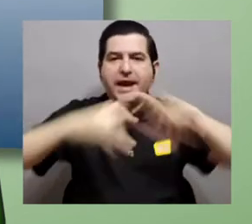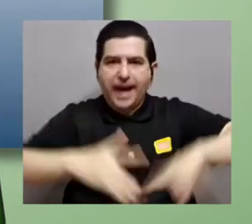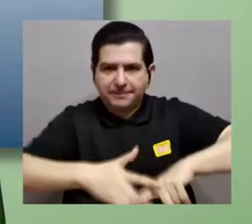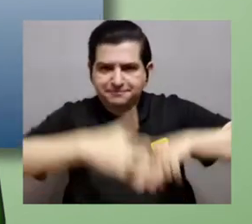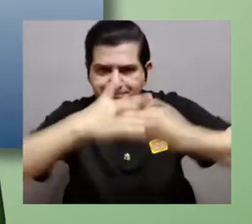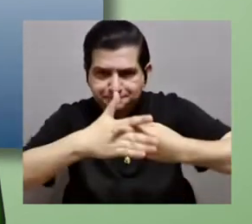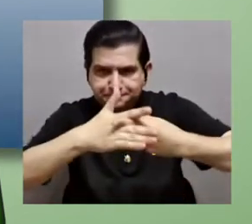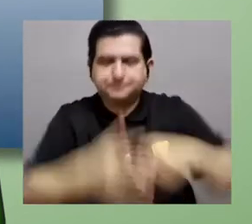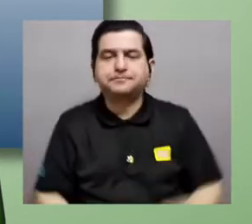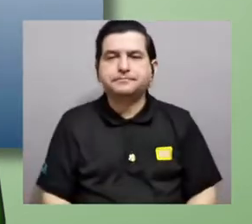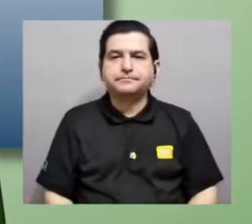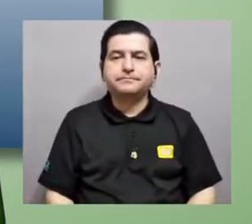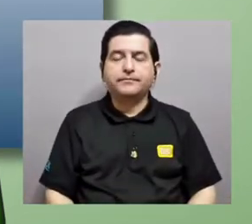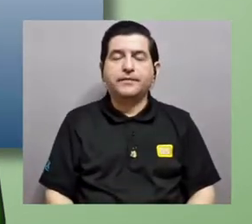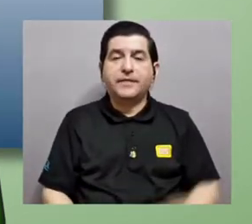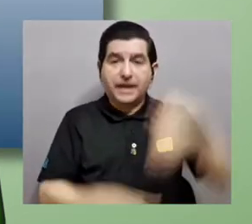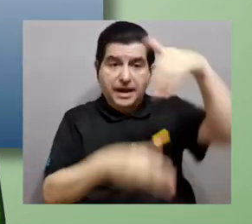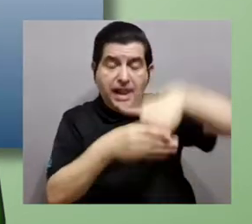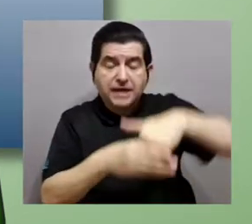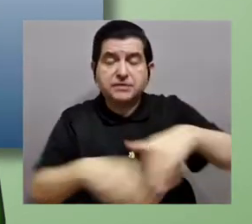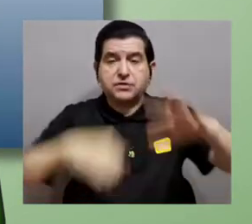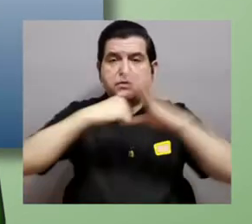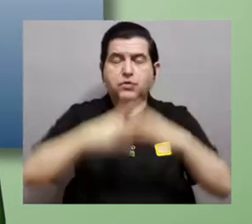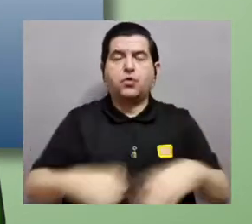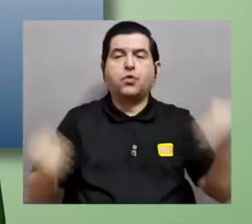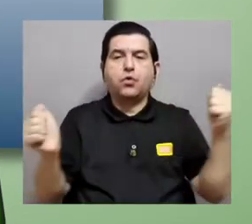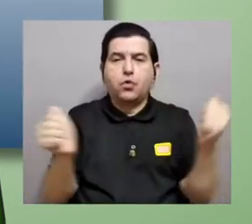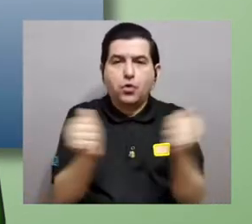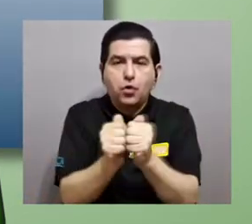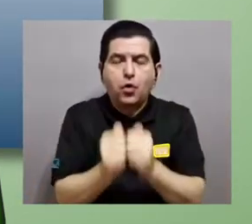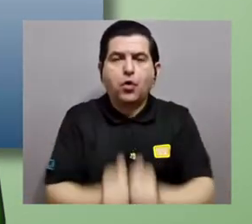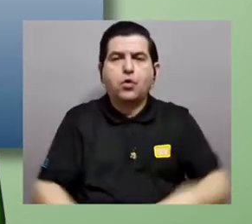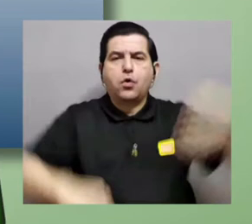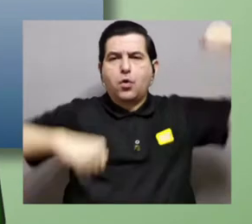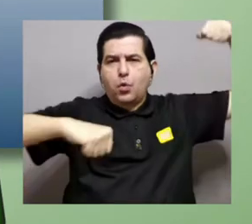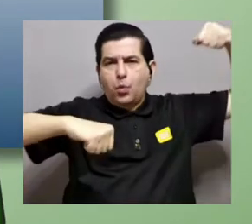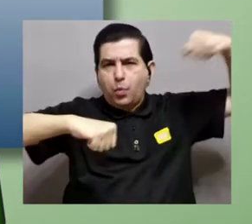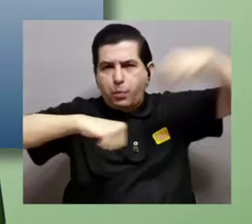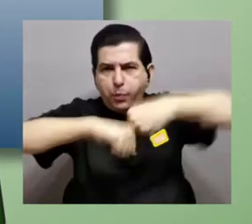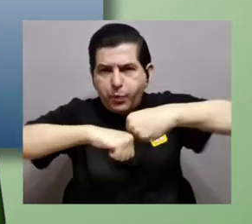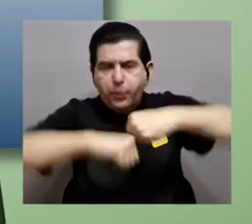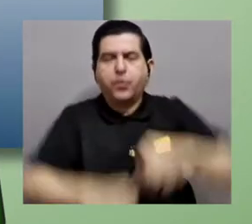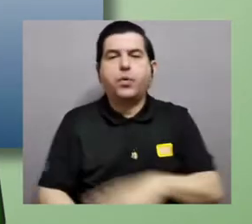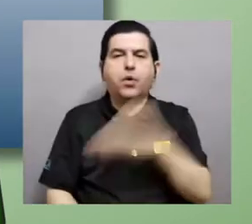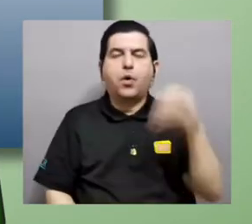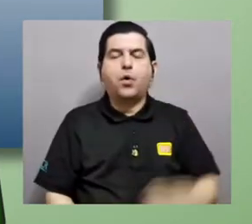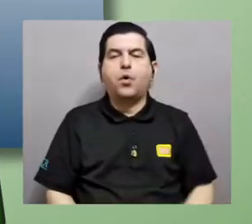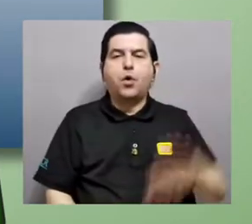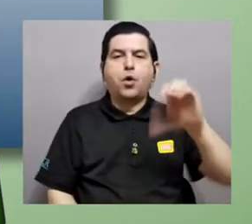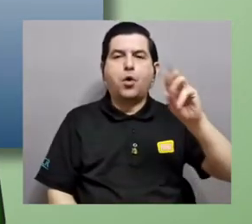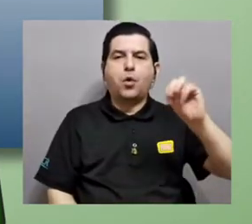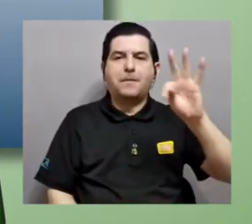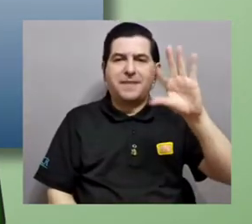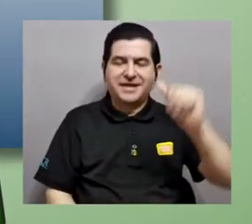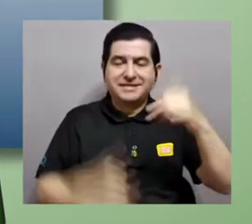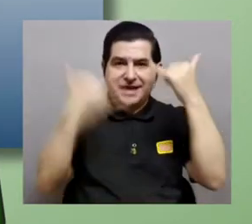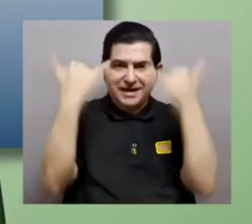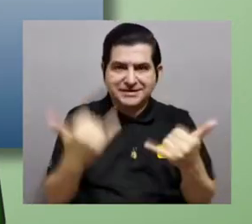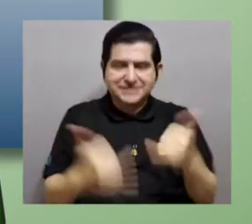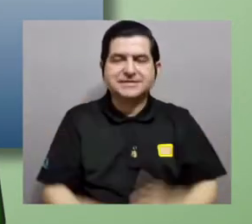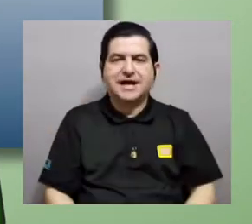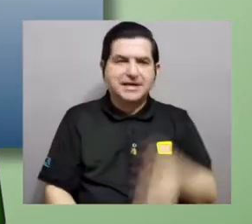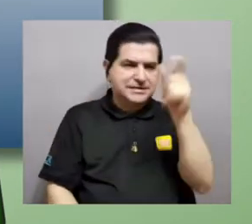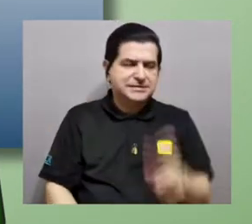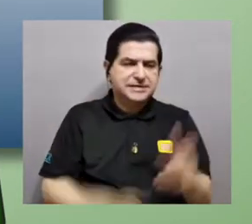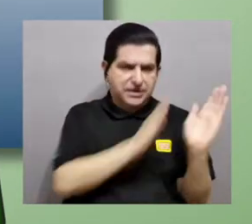y que ingresó a la Tierra a través de los meteoritos o de los cometas como organismos ya formados